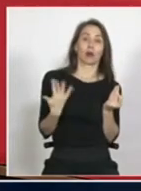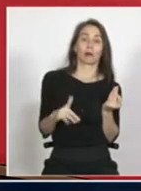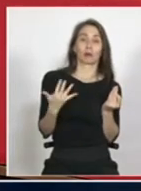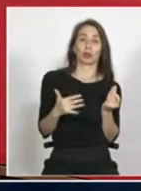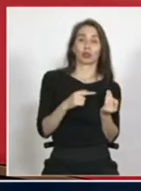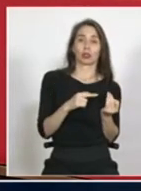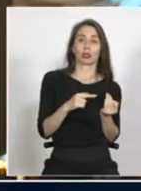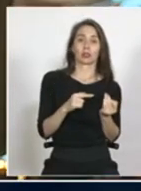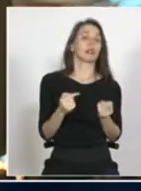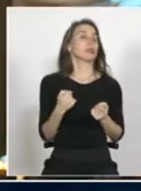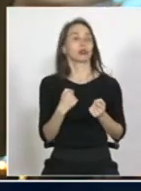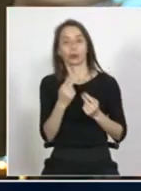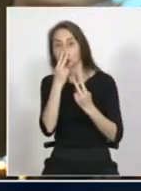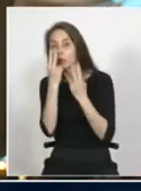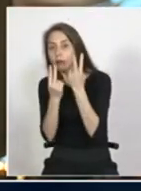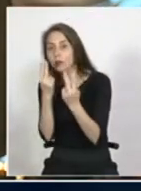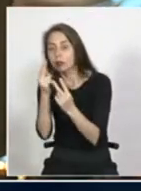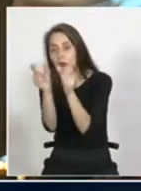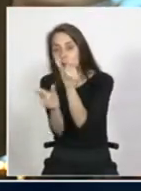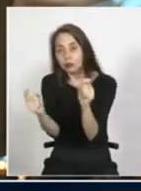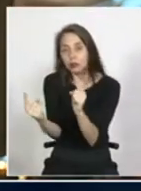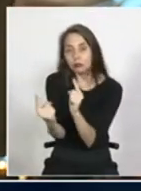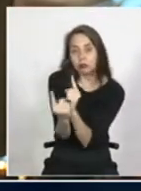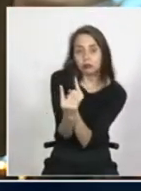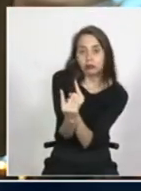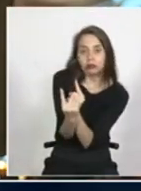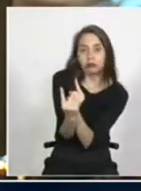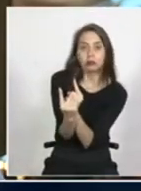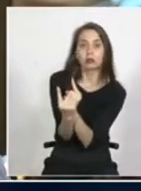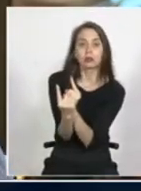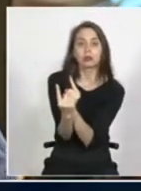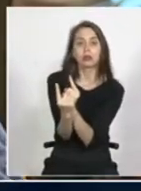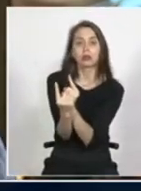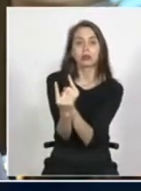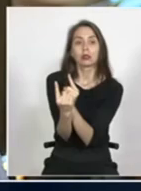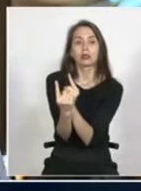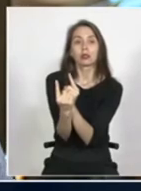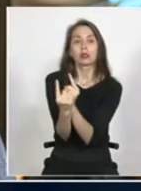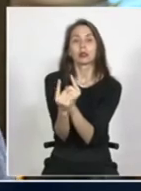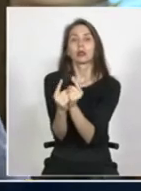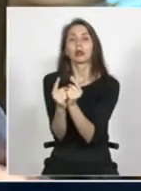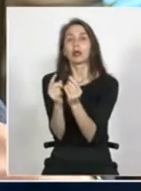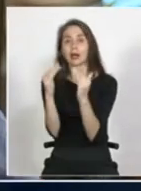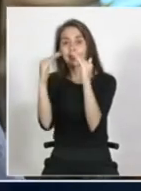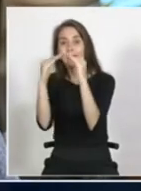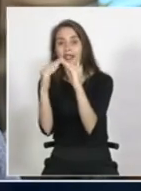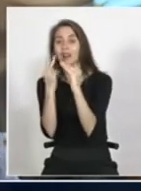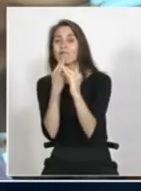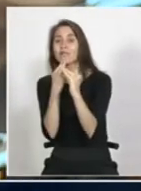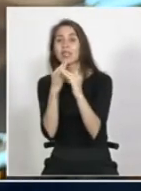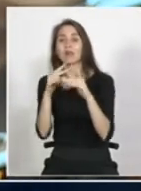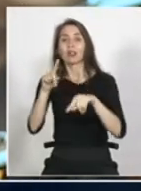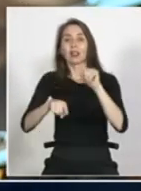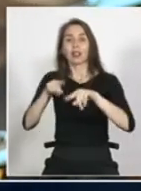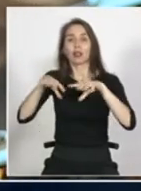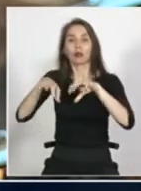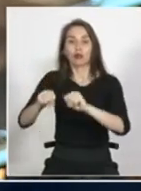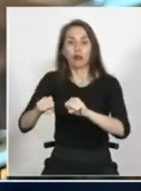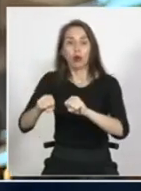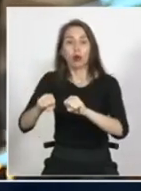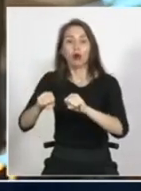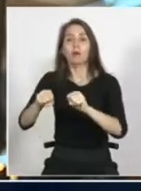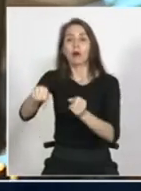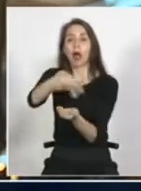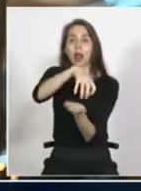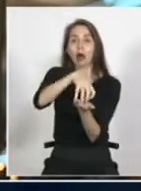me ha tocado también conocer casos de lugares que están sumamente hacinados, tomas de terreno, en la comuna en que